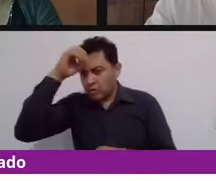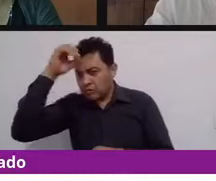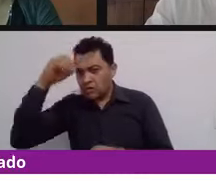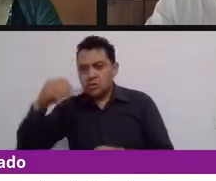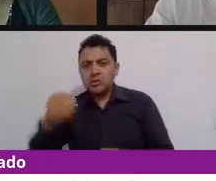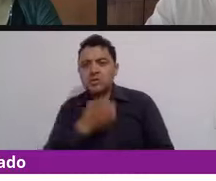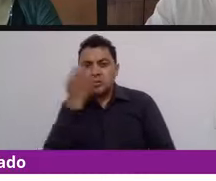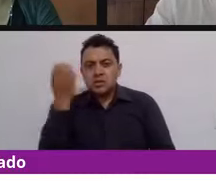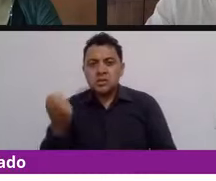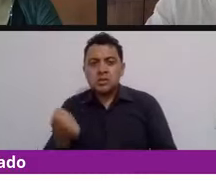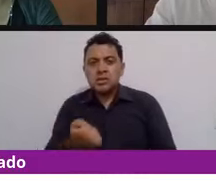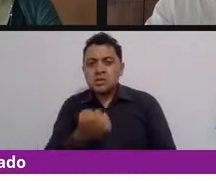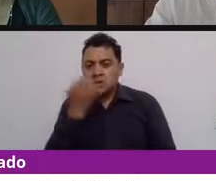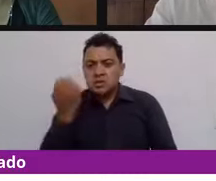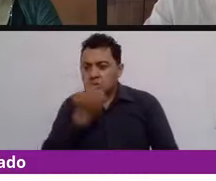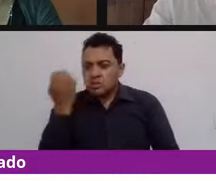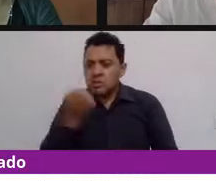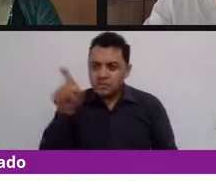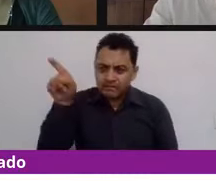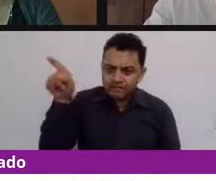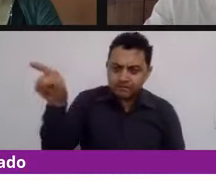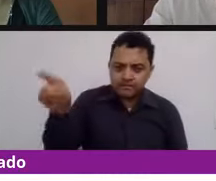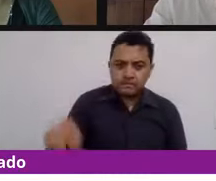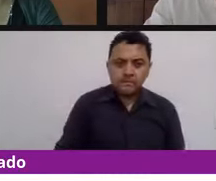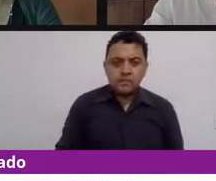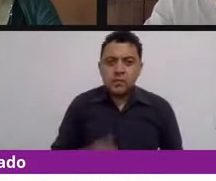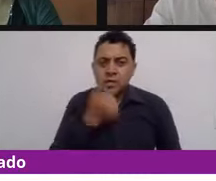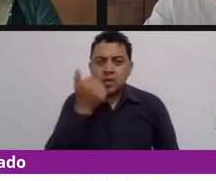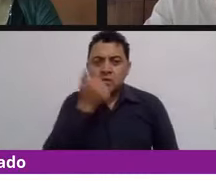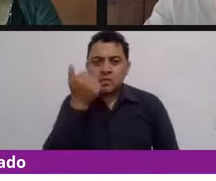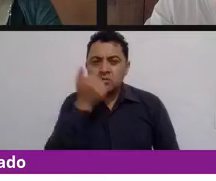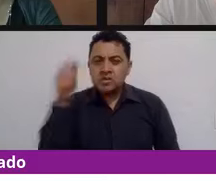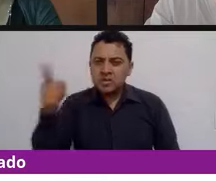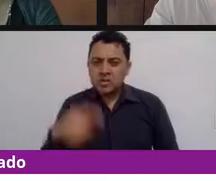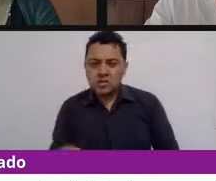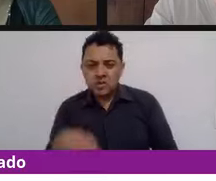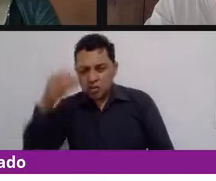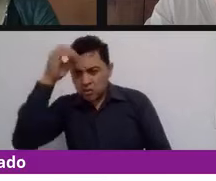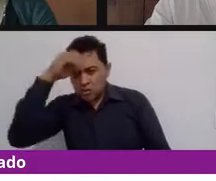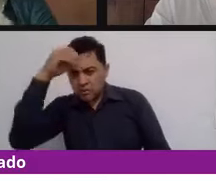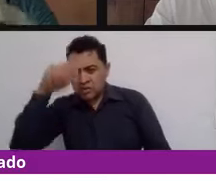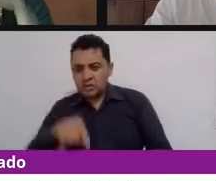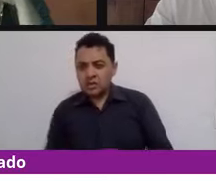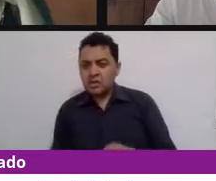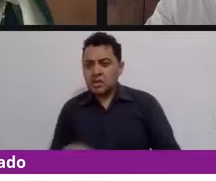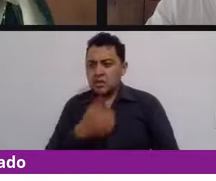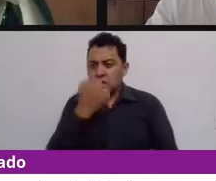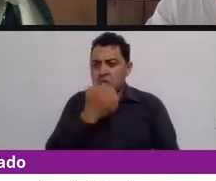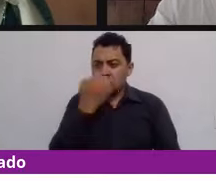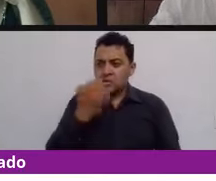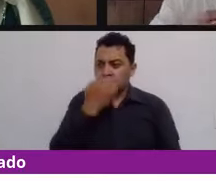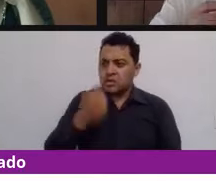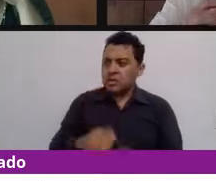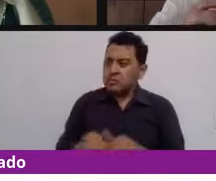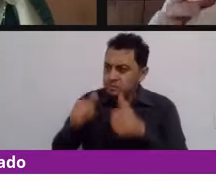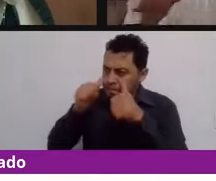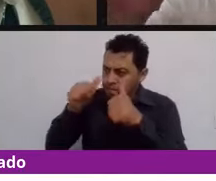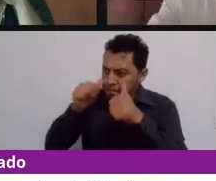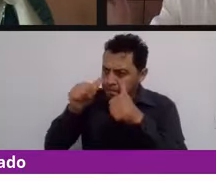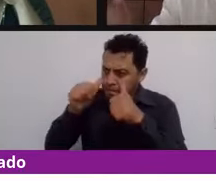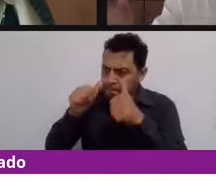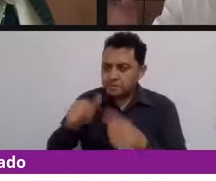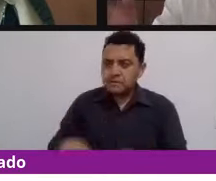encuentro el empleo o no puedo aplicarlo o que quizá hay otras necesidades y que están basadas en las necesidades de